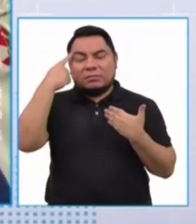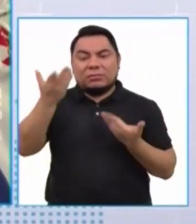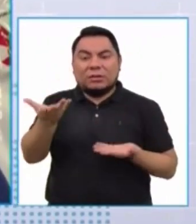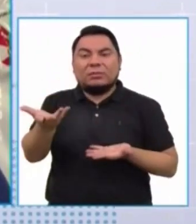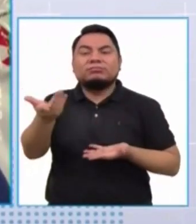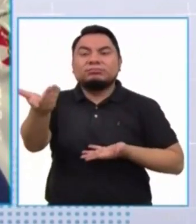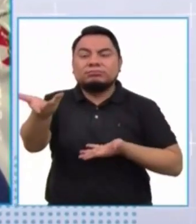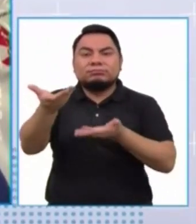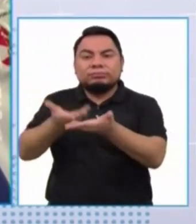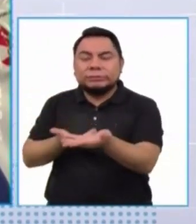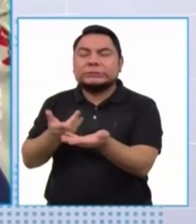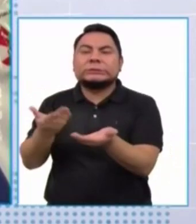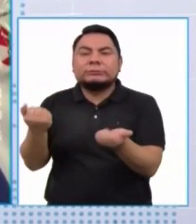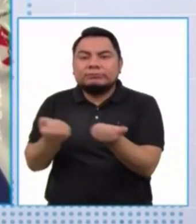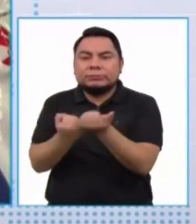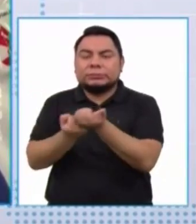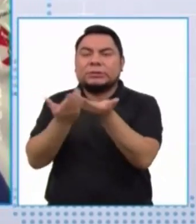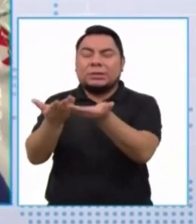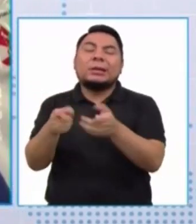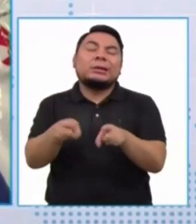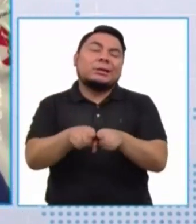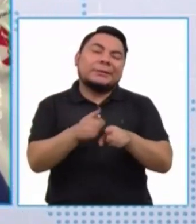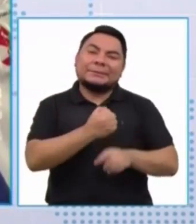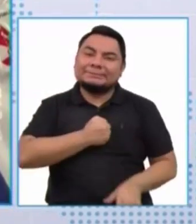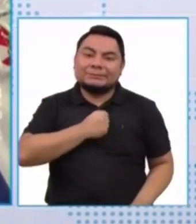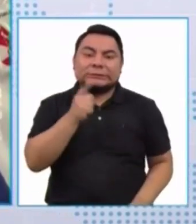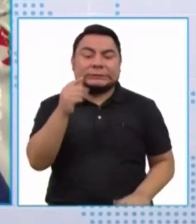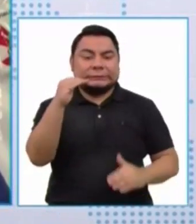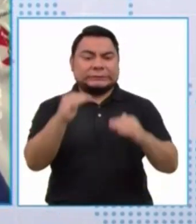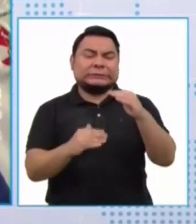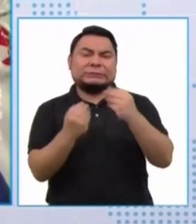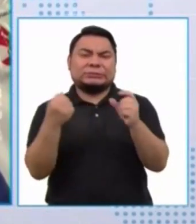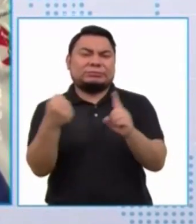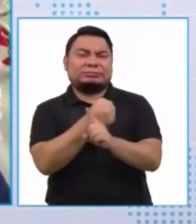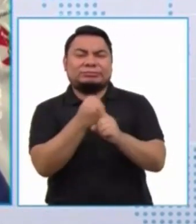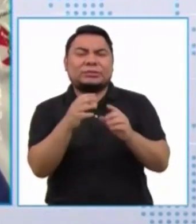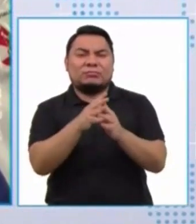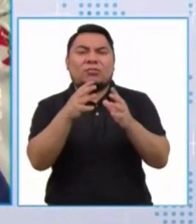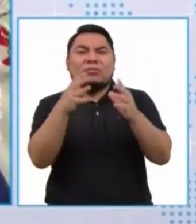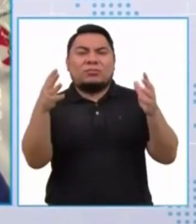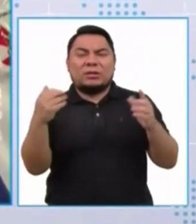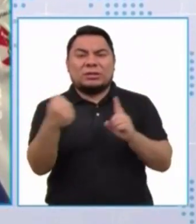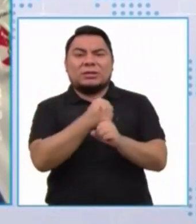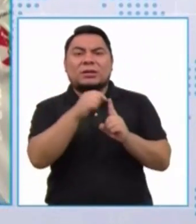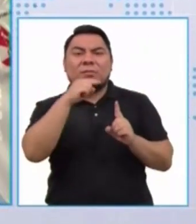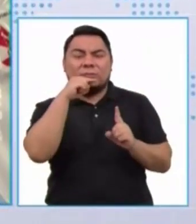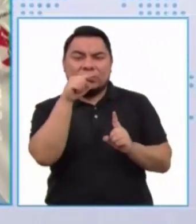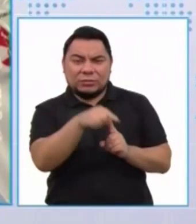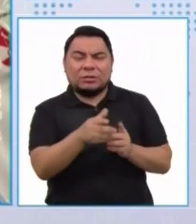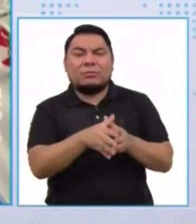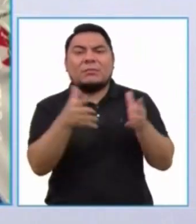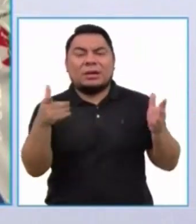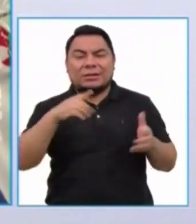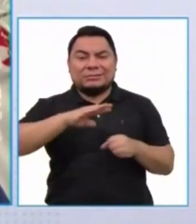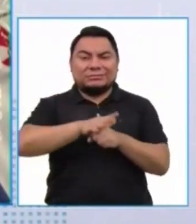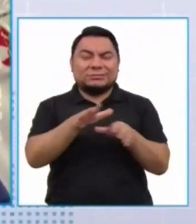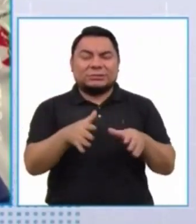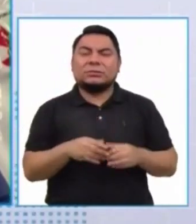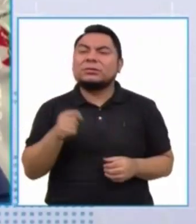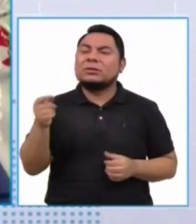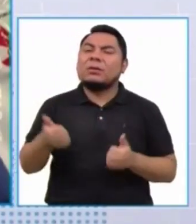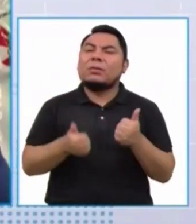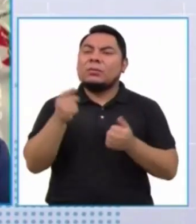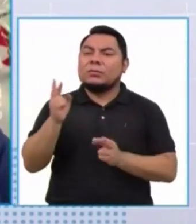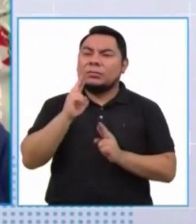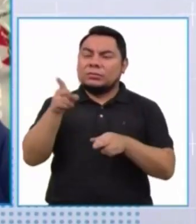adopciones y lamentablemente tener que decirlo, ministra, los niveles de violencia aniden aumento, violencia de género en la pandemia. ¿Cuál es la